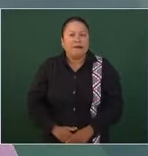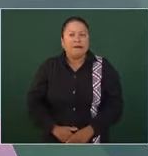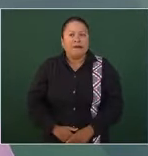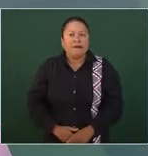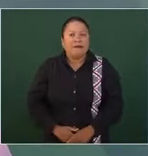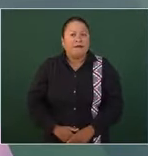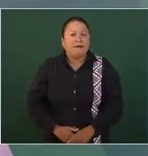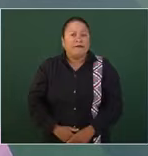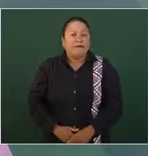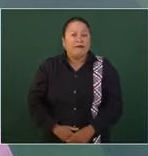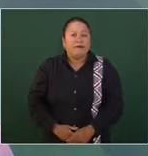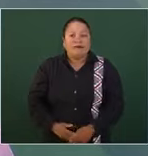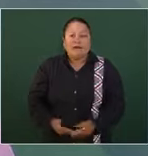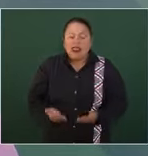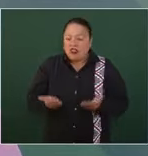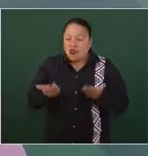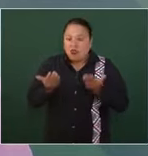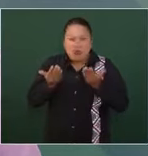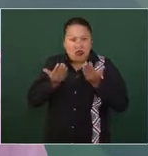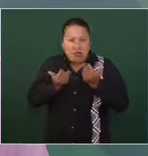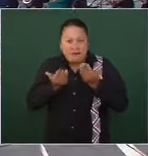No existe